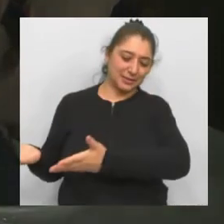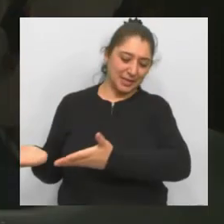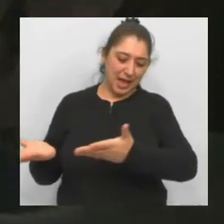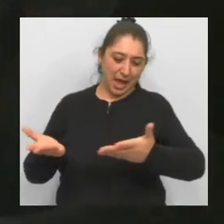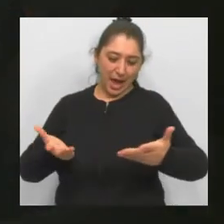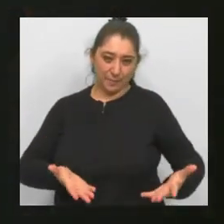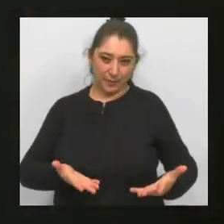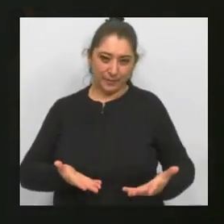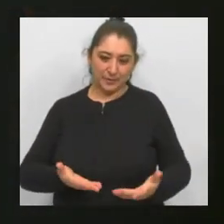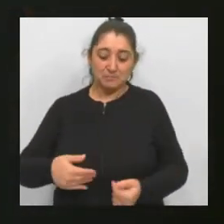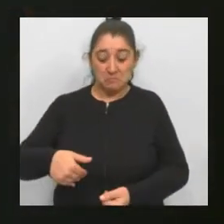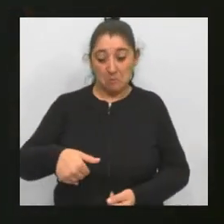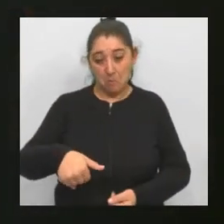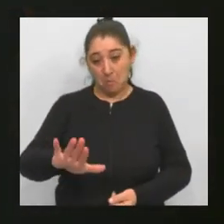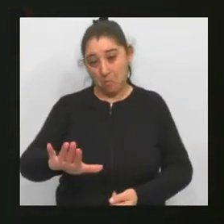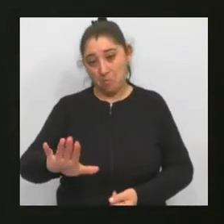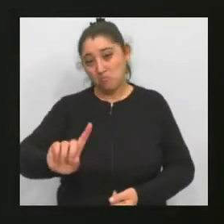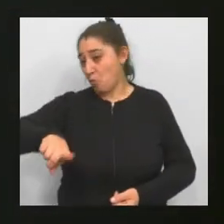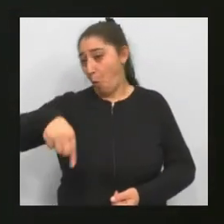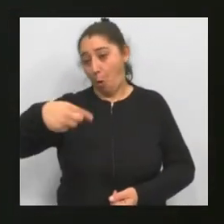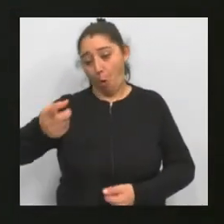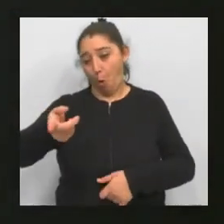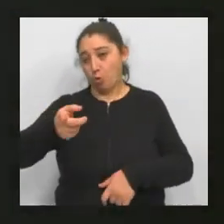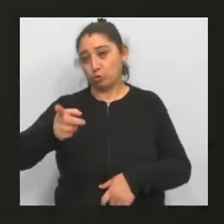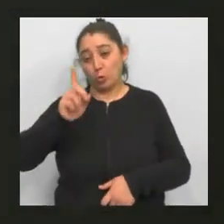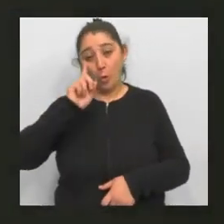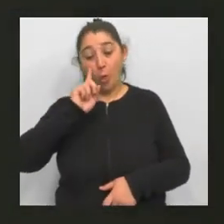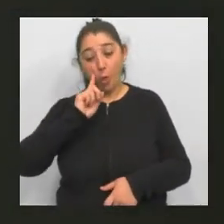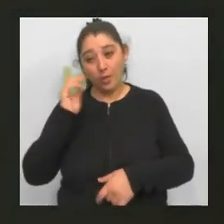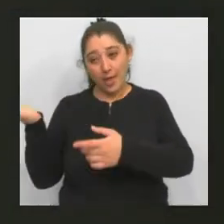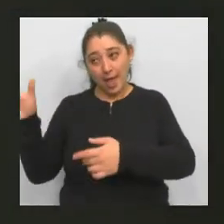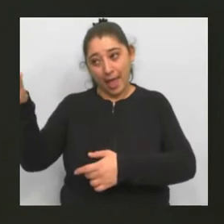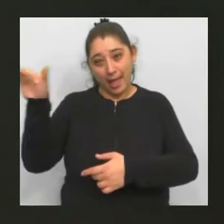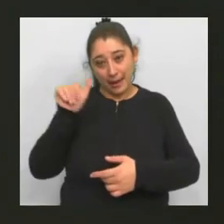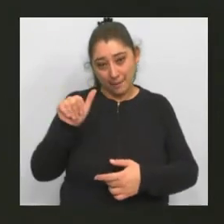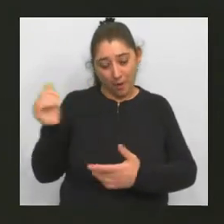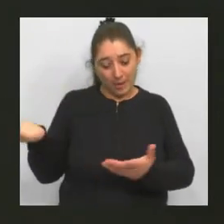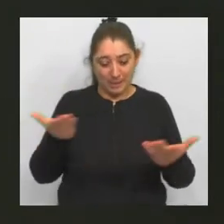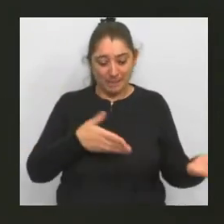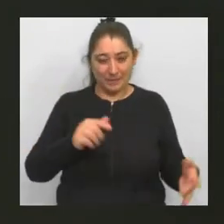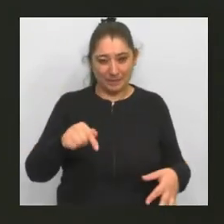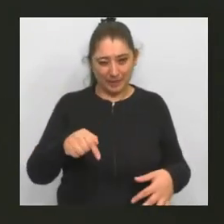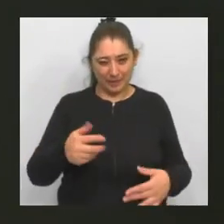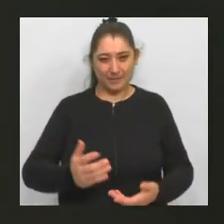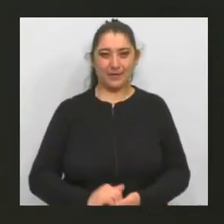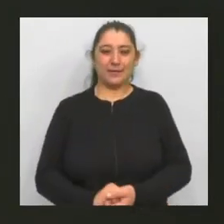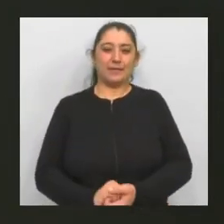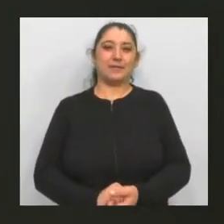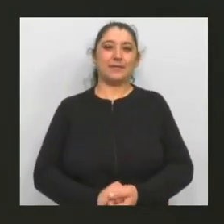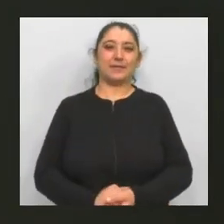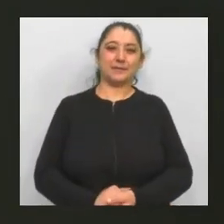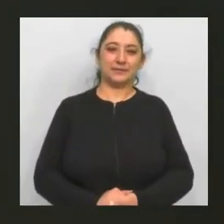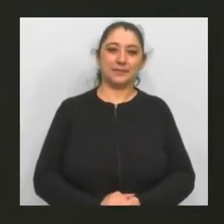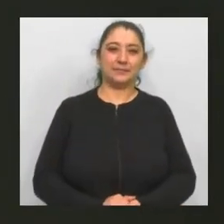seguramente te vamos a estar convocando en otro momento para poder disfrutar de esto que es tan lindo el mantenerse en contacto con el... Gracias